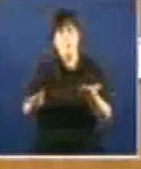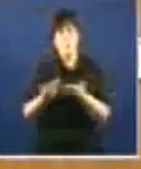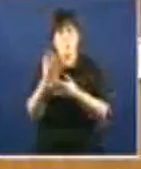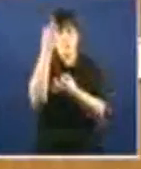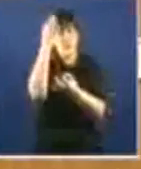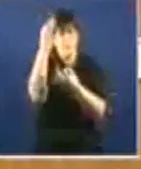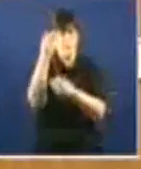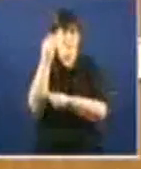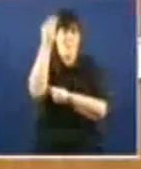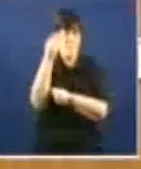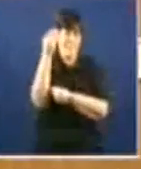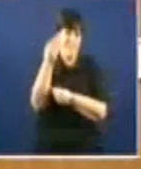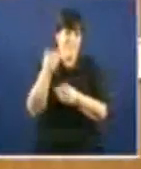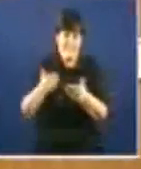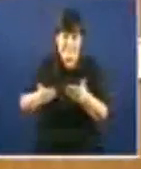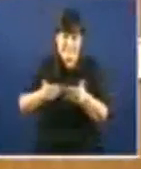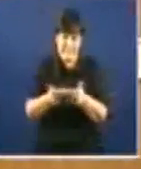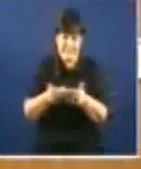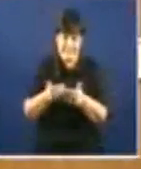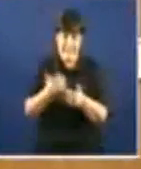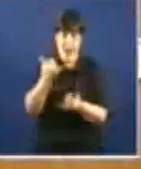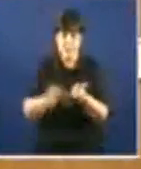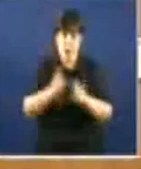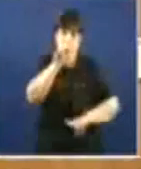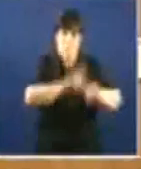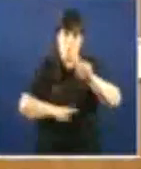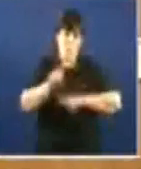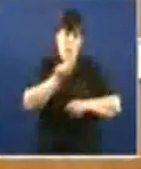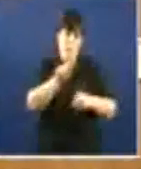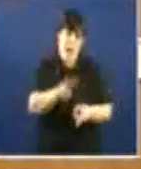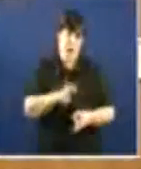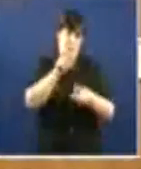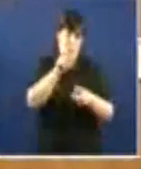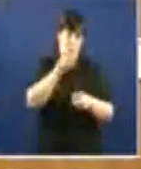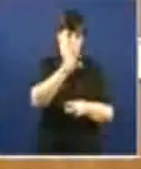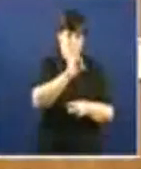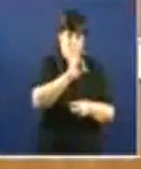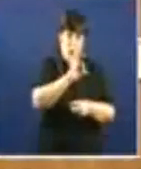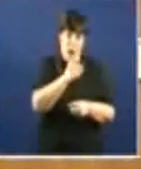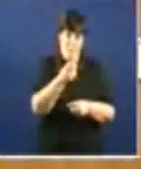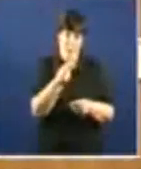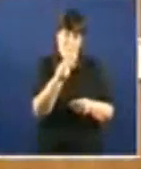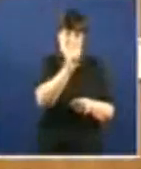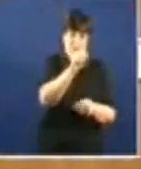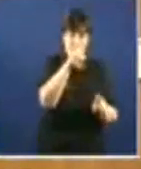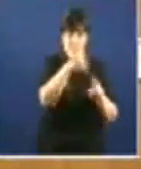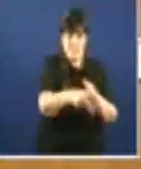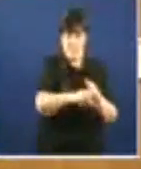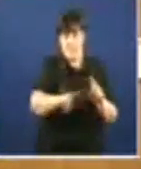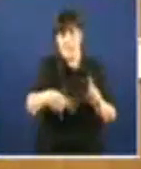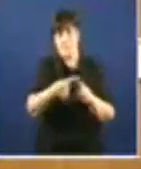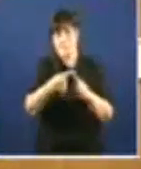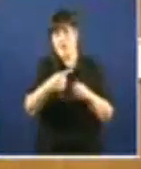a corto prazo o problema da subida do canon de Sogama. E a largo prazo hai que optar